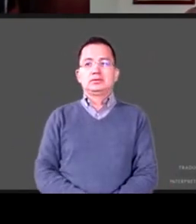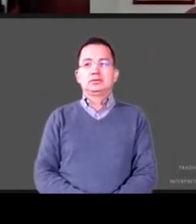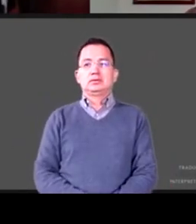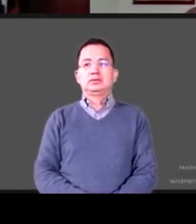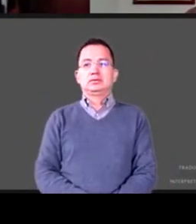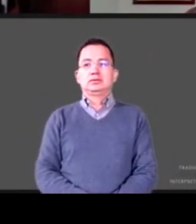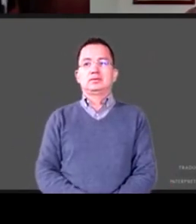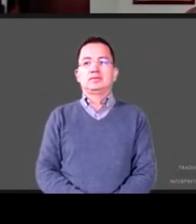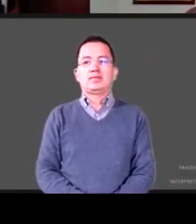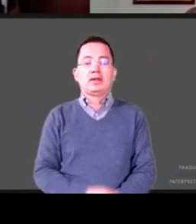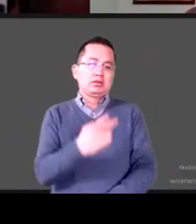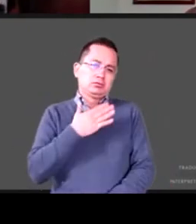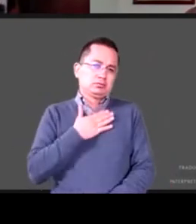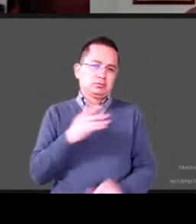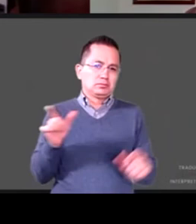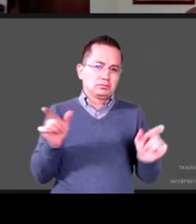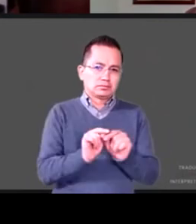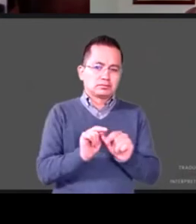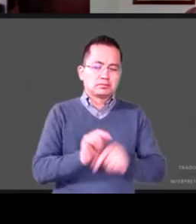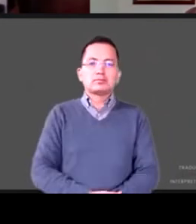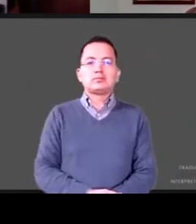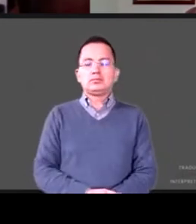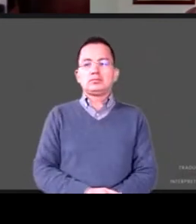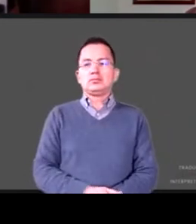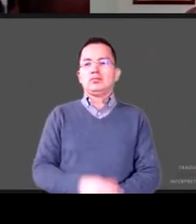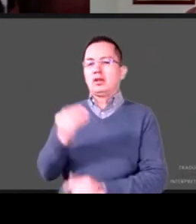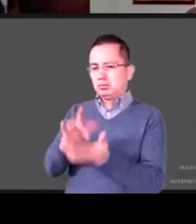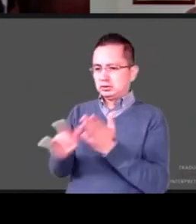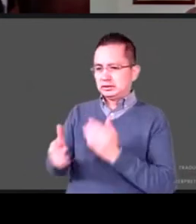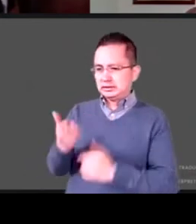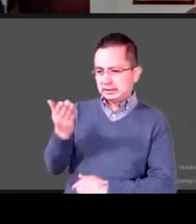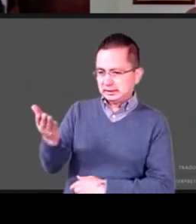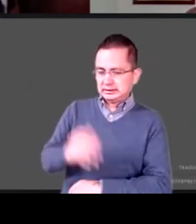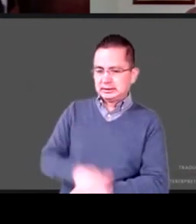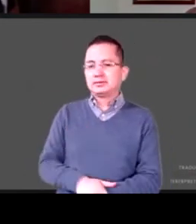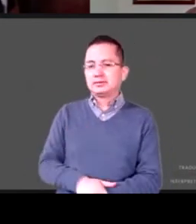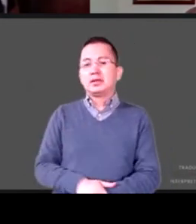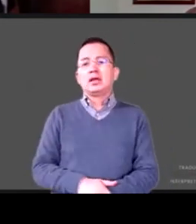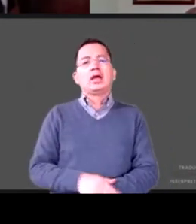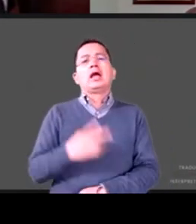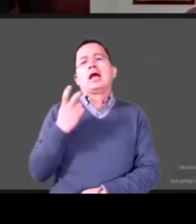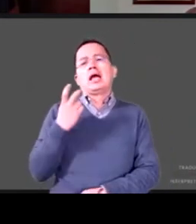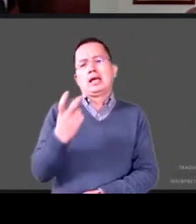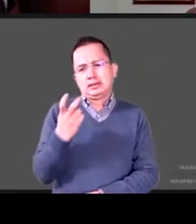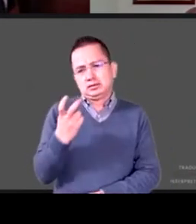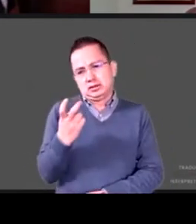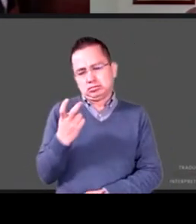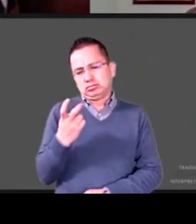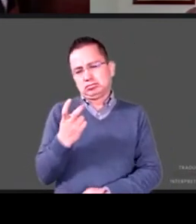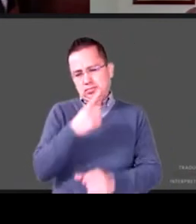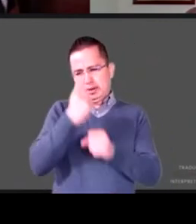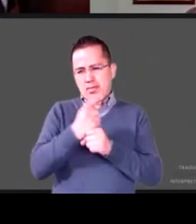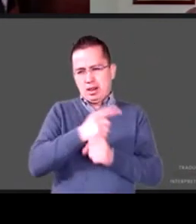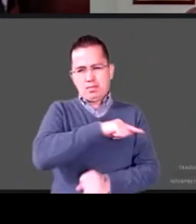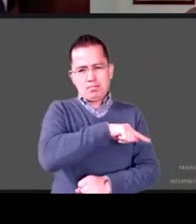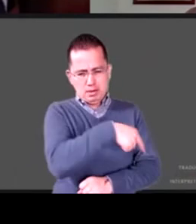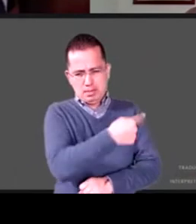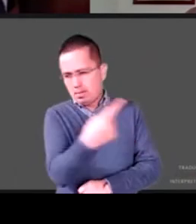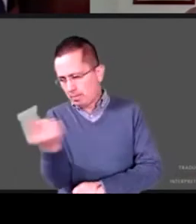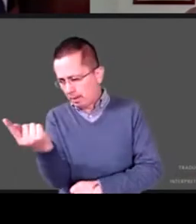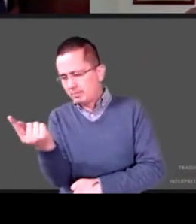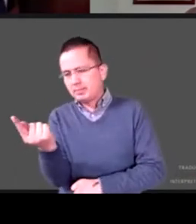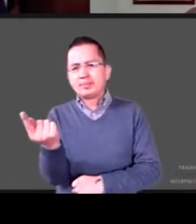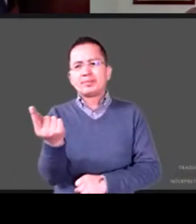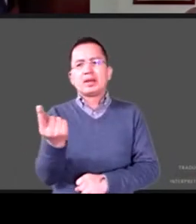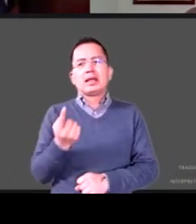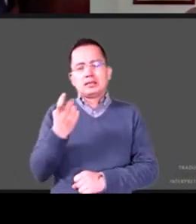muchísimas gracias Mario Luis pues aquí concluye esta primera ronda de participaciones iniciales si esto fuera tenis